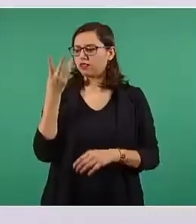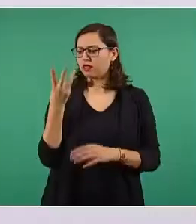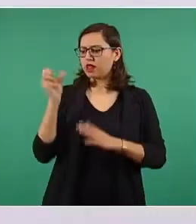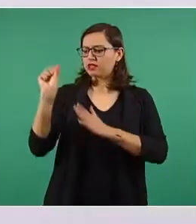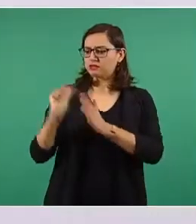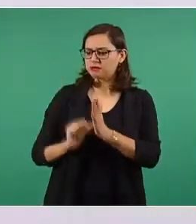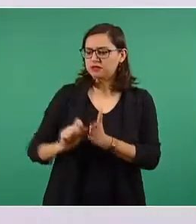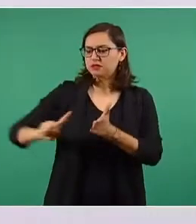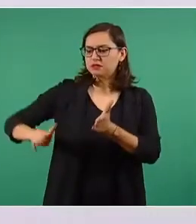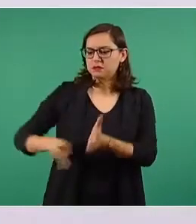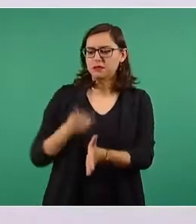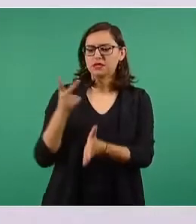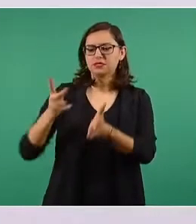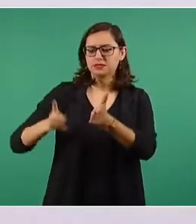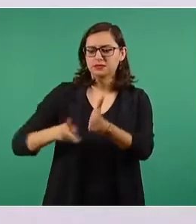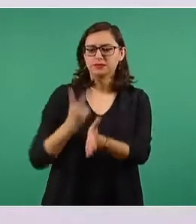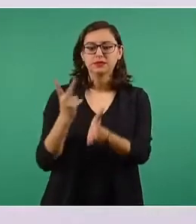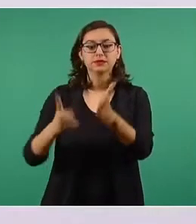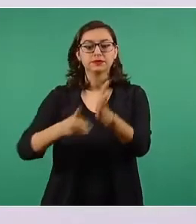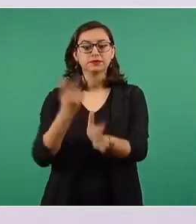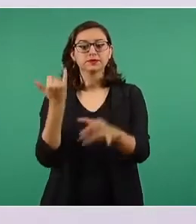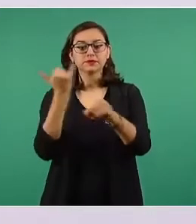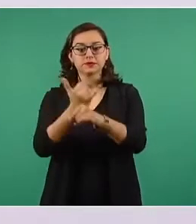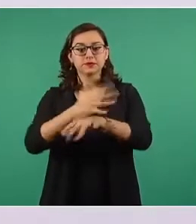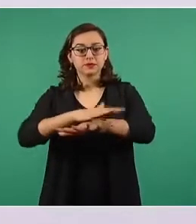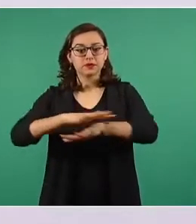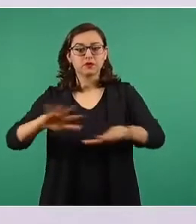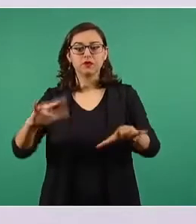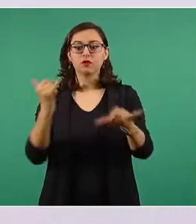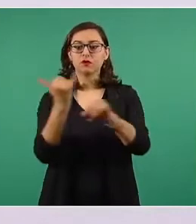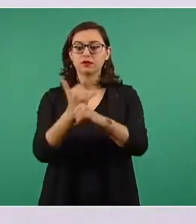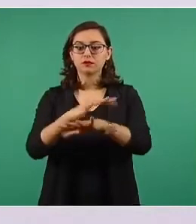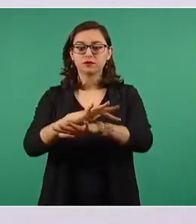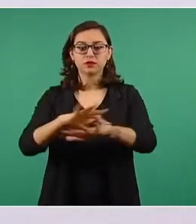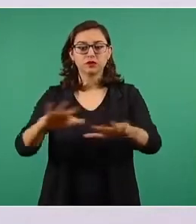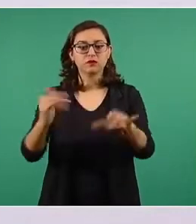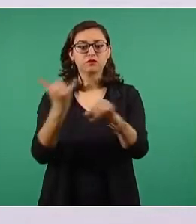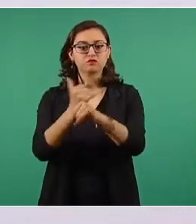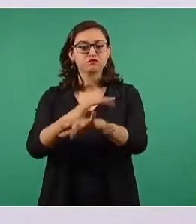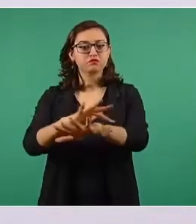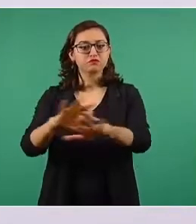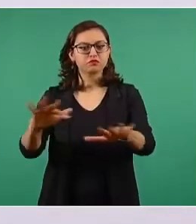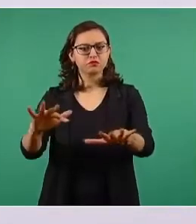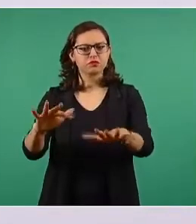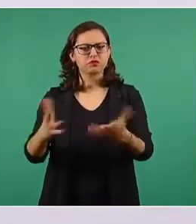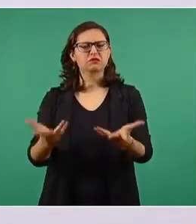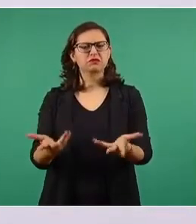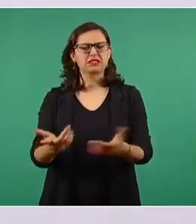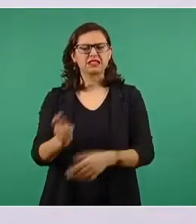sobre la situación que guarda